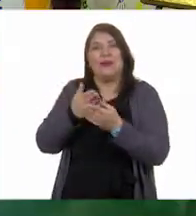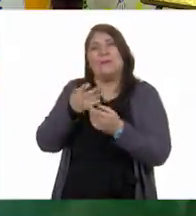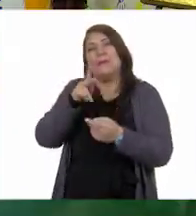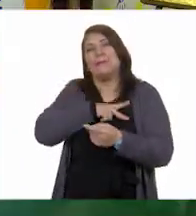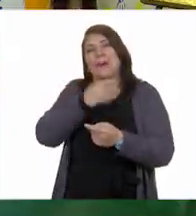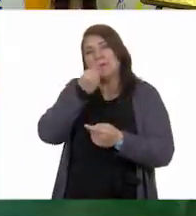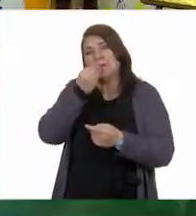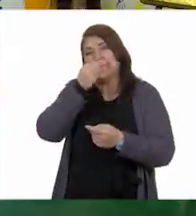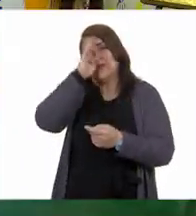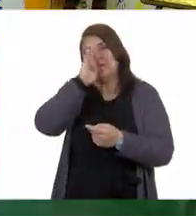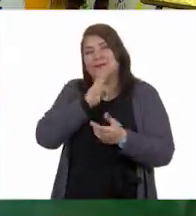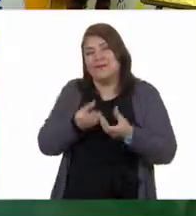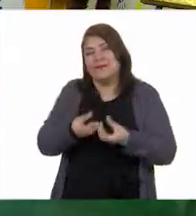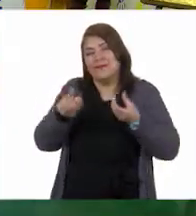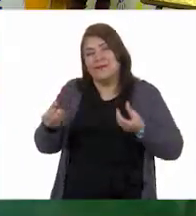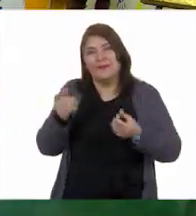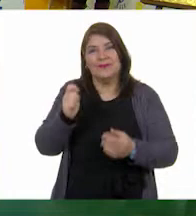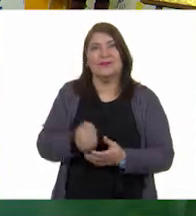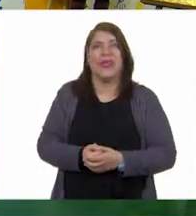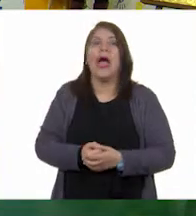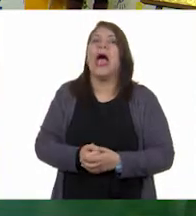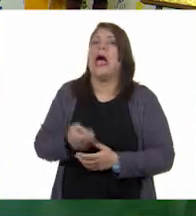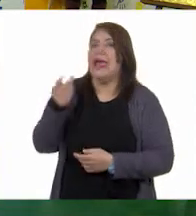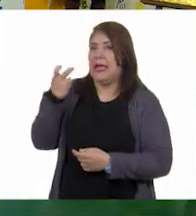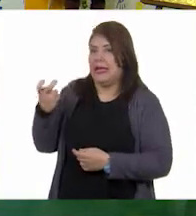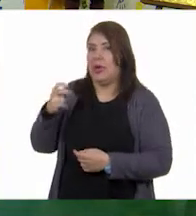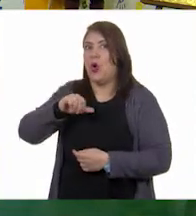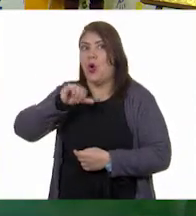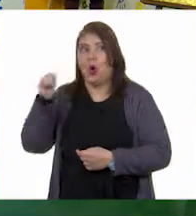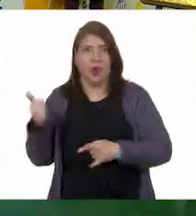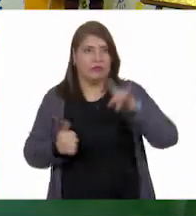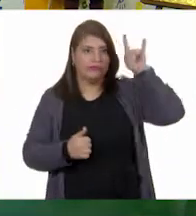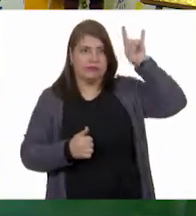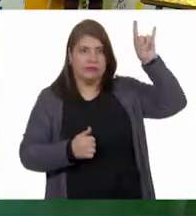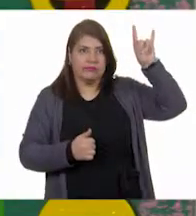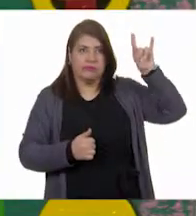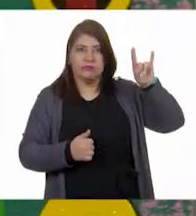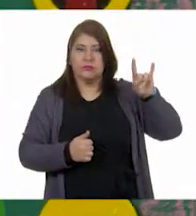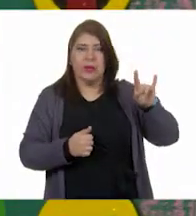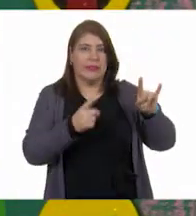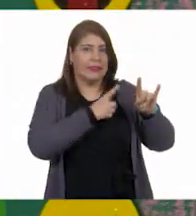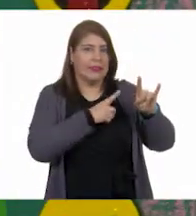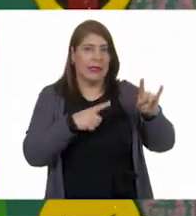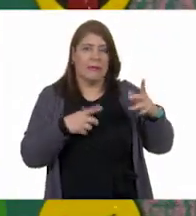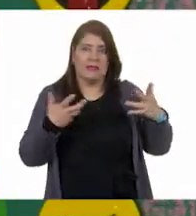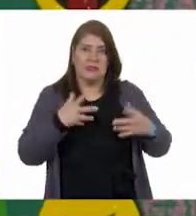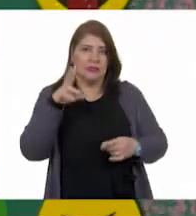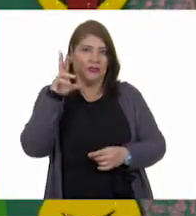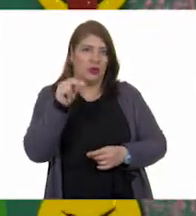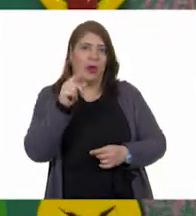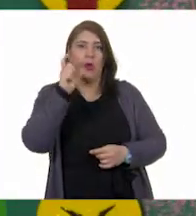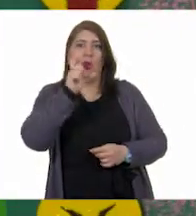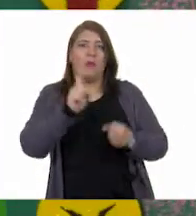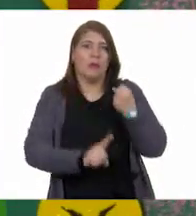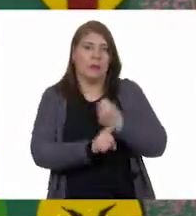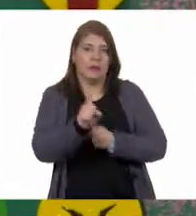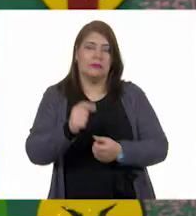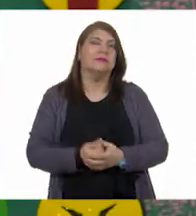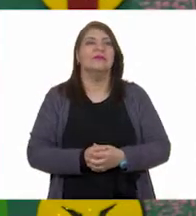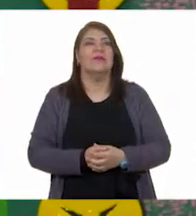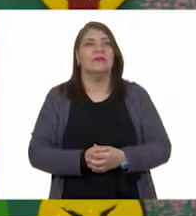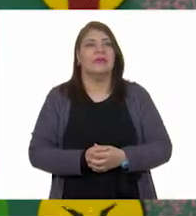Perfecto. Ahora vamos con lo siguiente. Lo que no debemos de hacer para resolver un conflicto. Gloria.